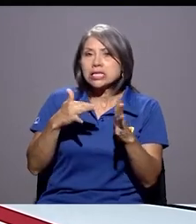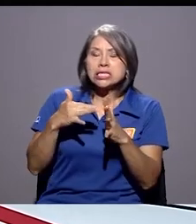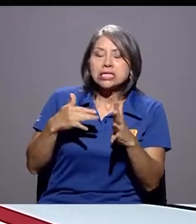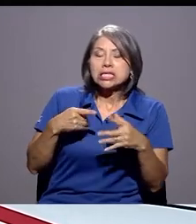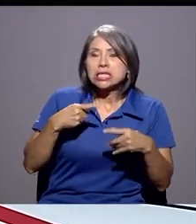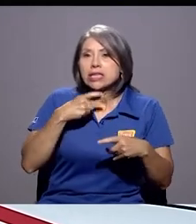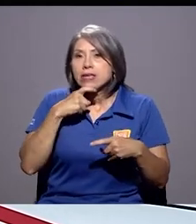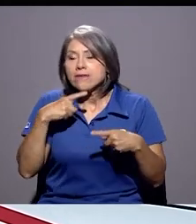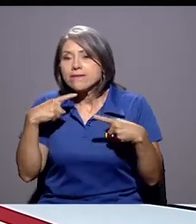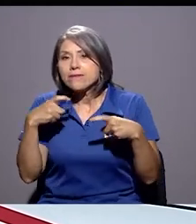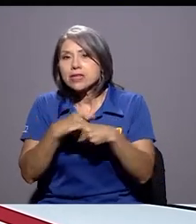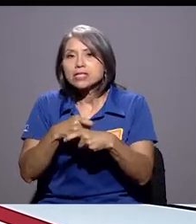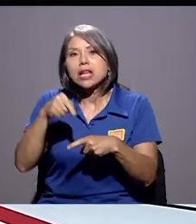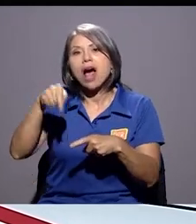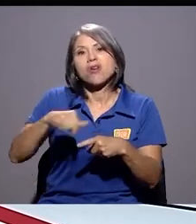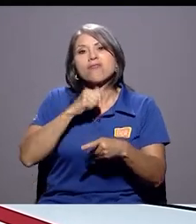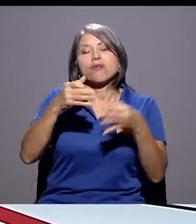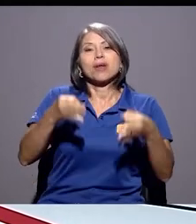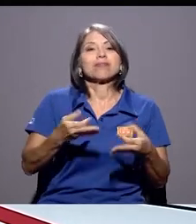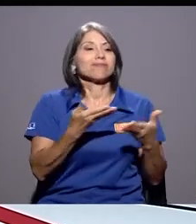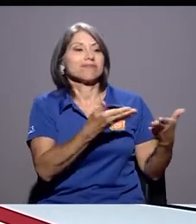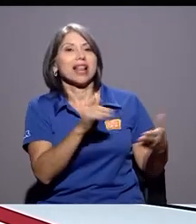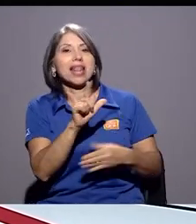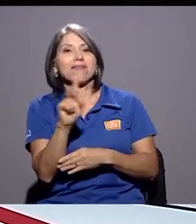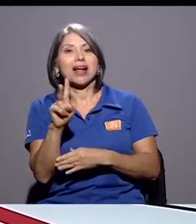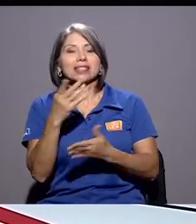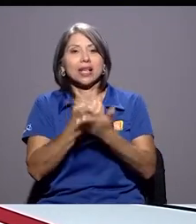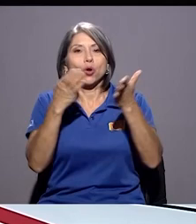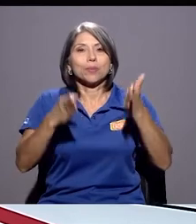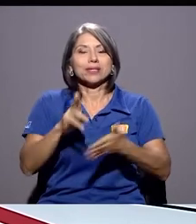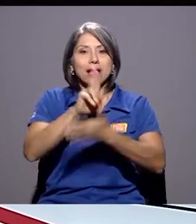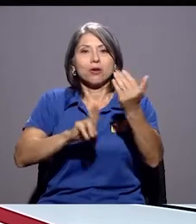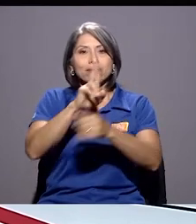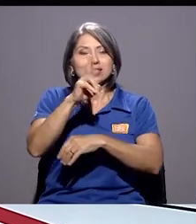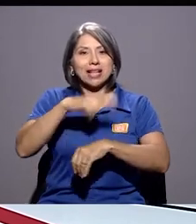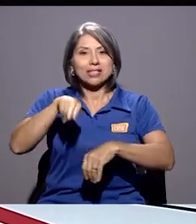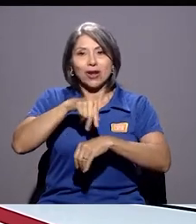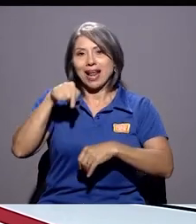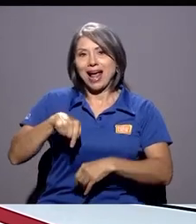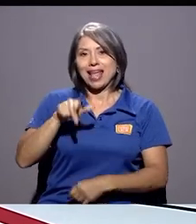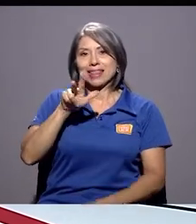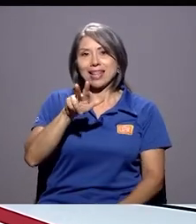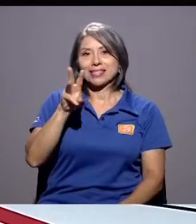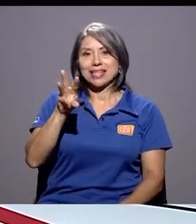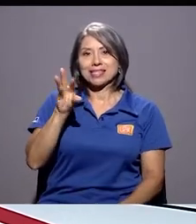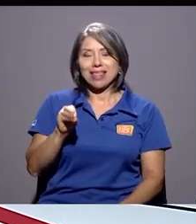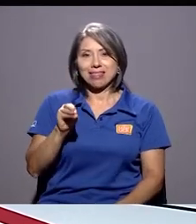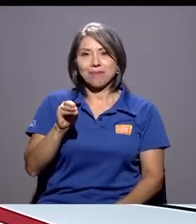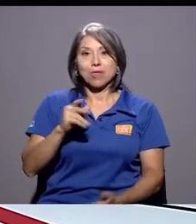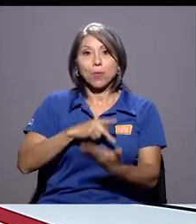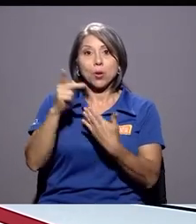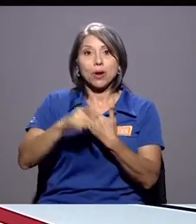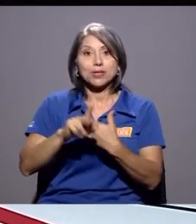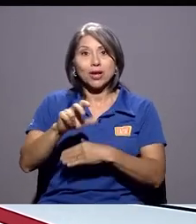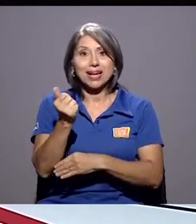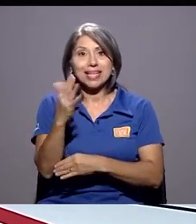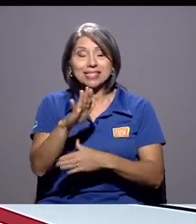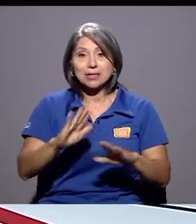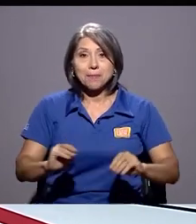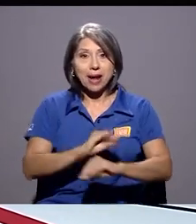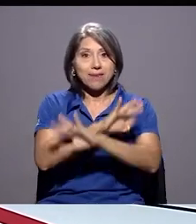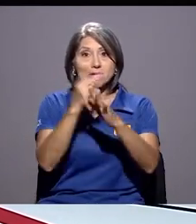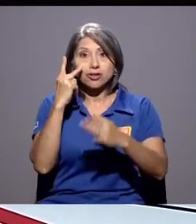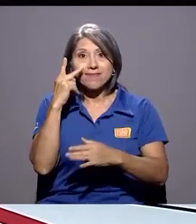hoy en la informalidad. Estamos con Leiner Vargas, economista de la Universidad Nacional, acá en 360. La programación de Canal 15 es